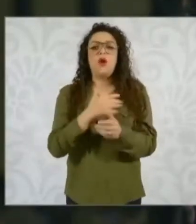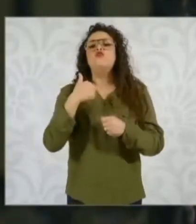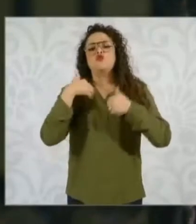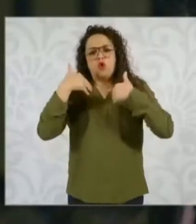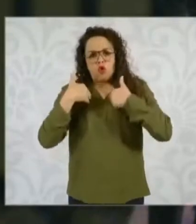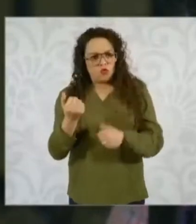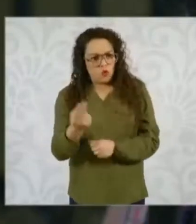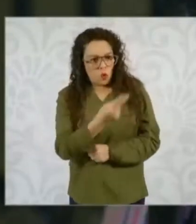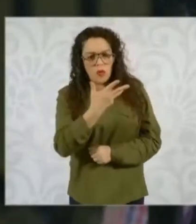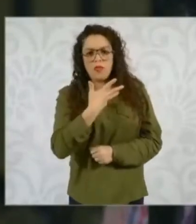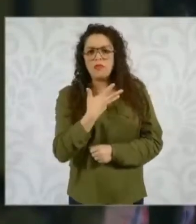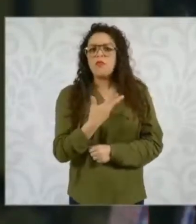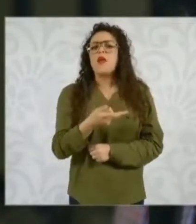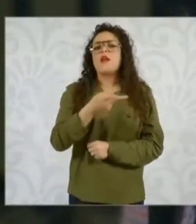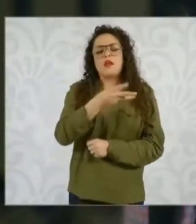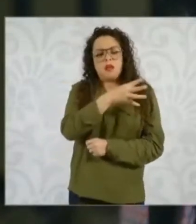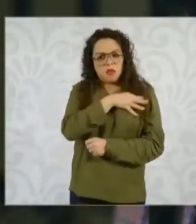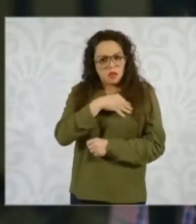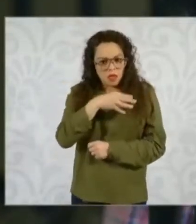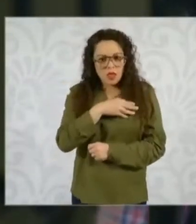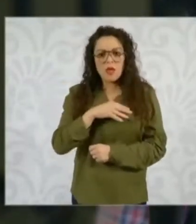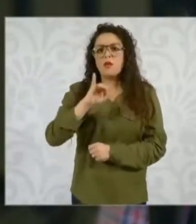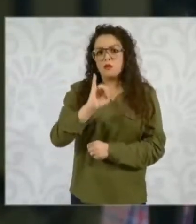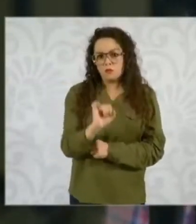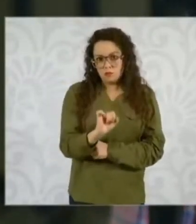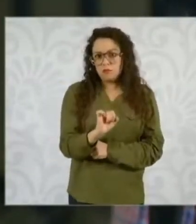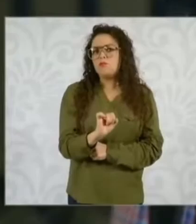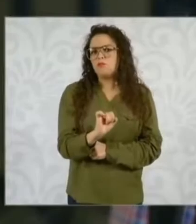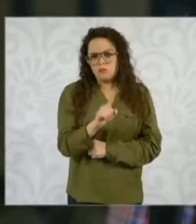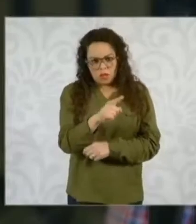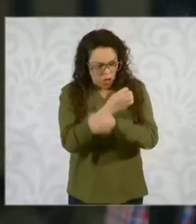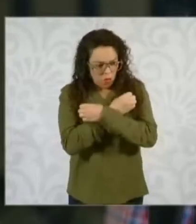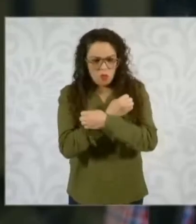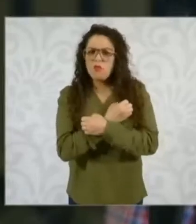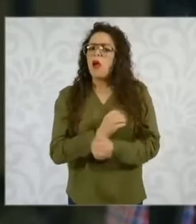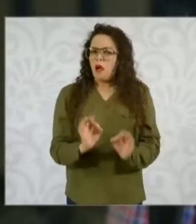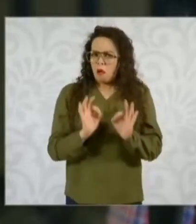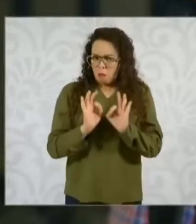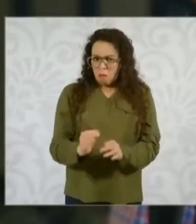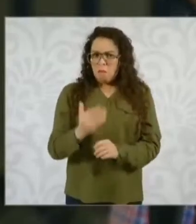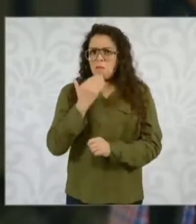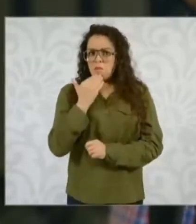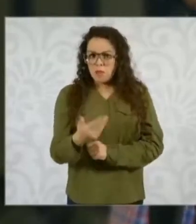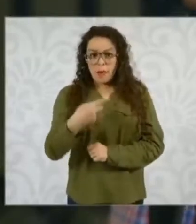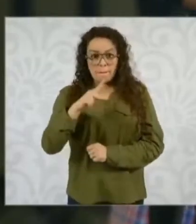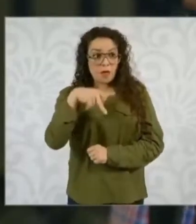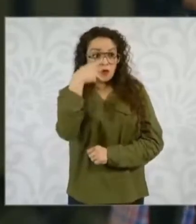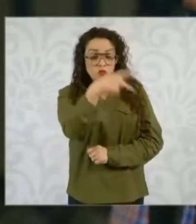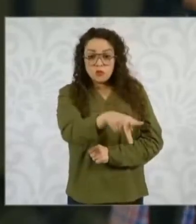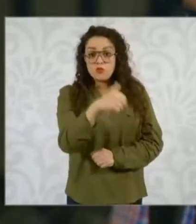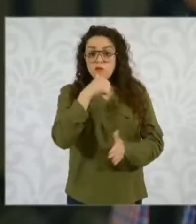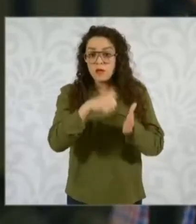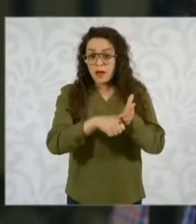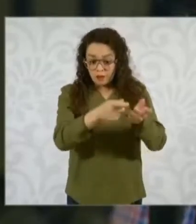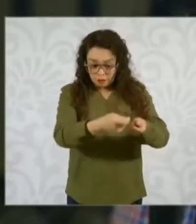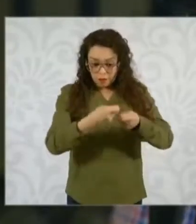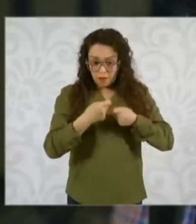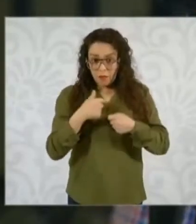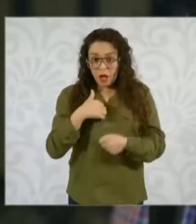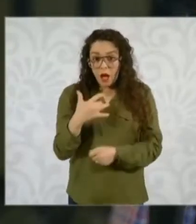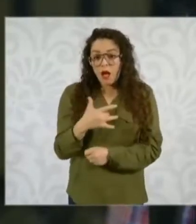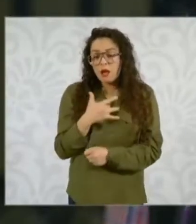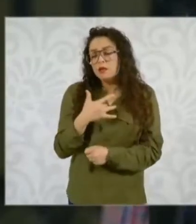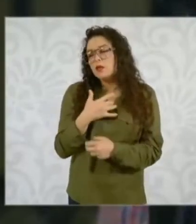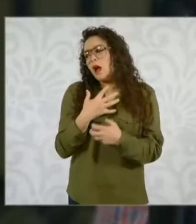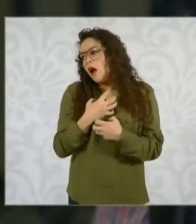familia, que fue muy educado, pero su carta no me conmueve, porque aparte usted dejó que creciera el Chapo Guzmán, que